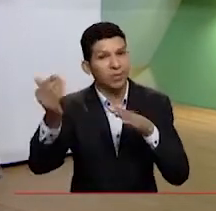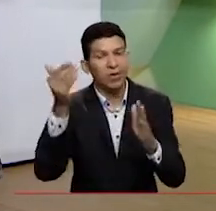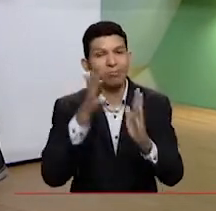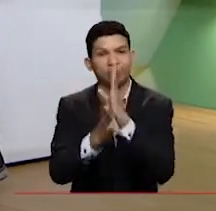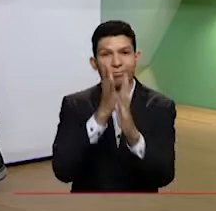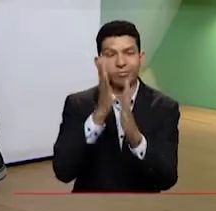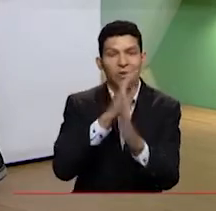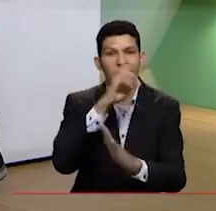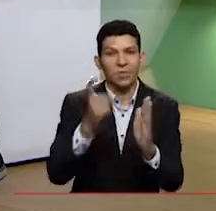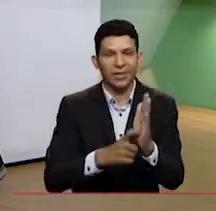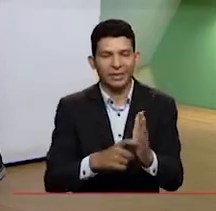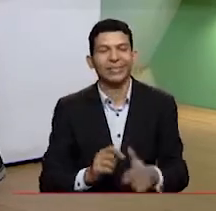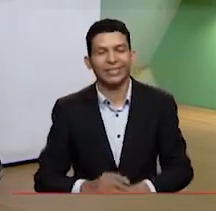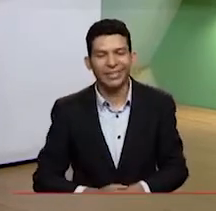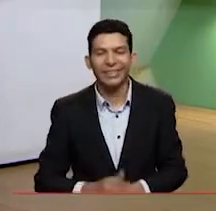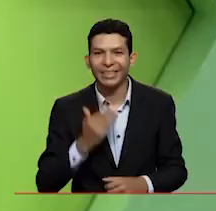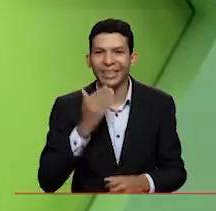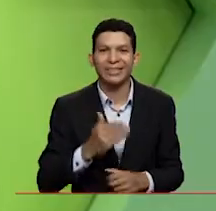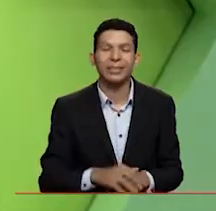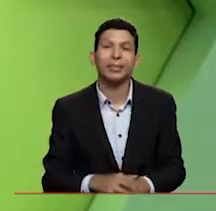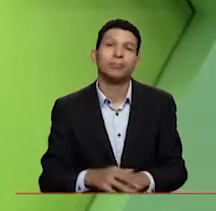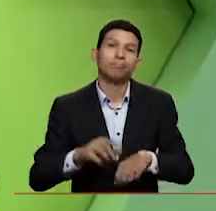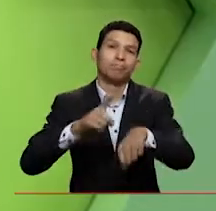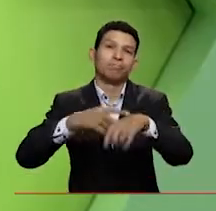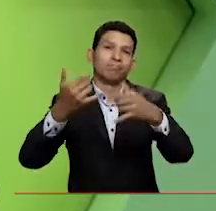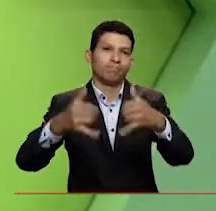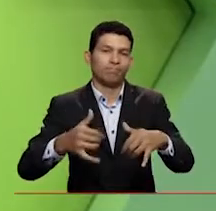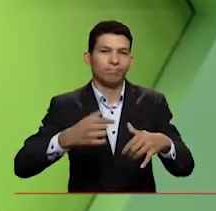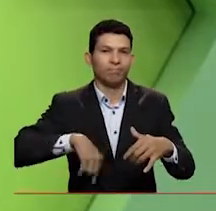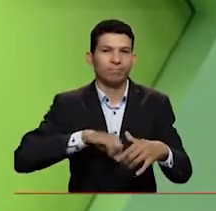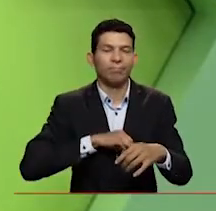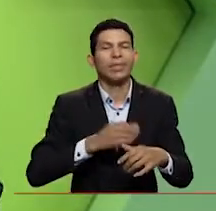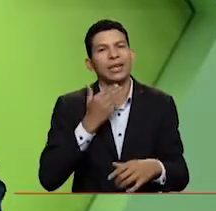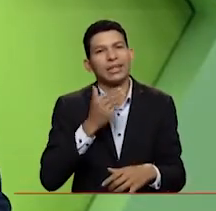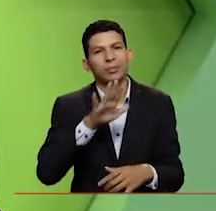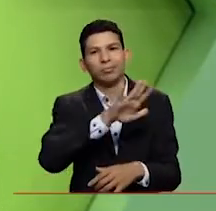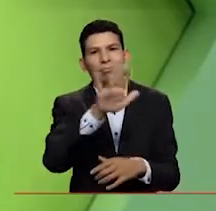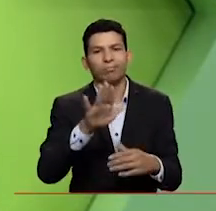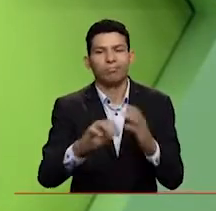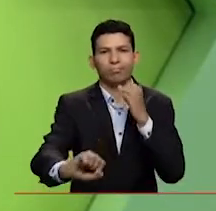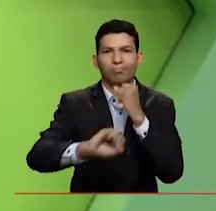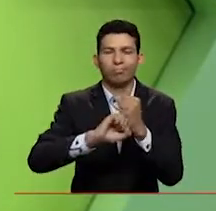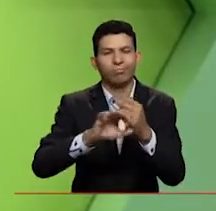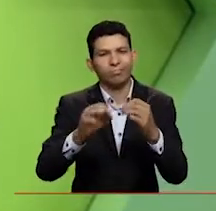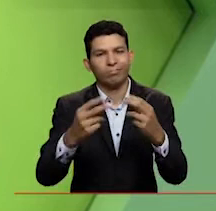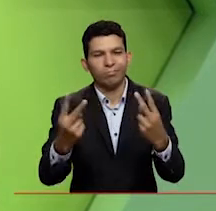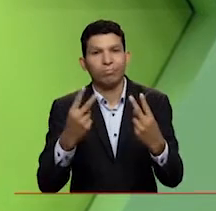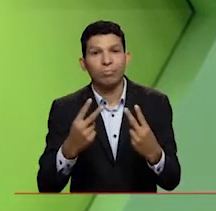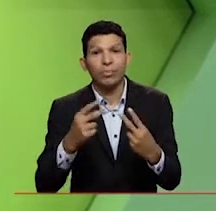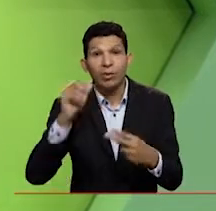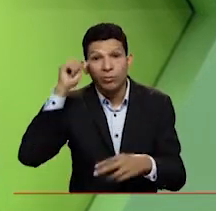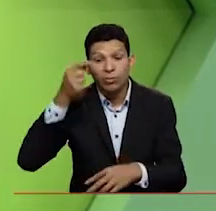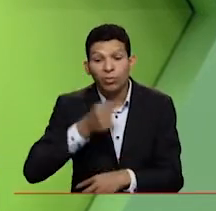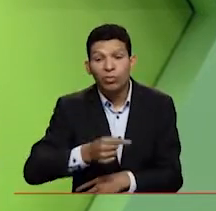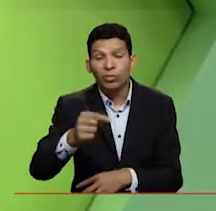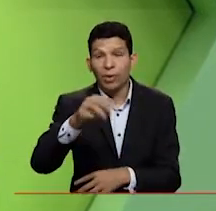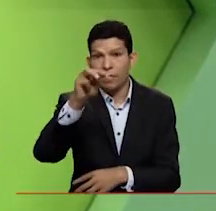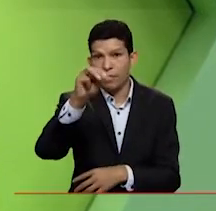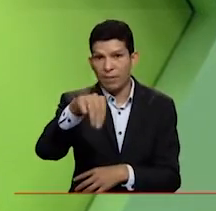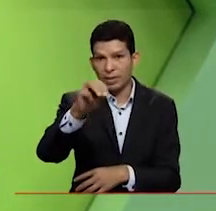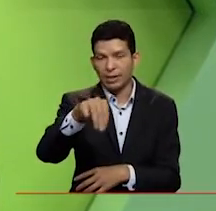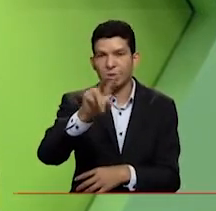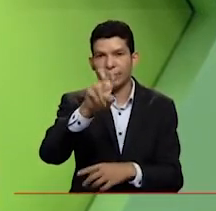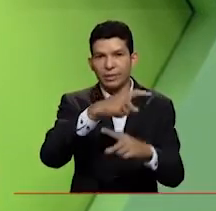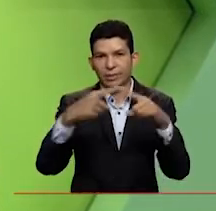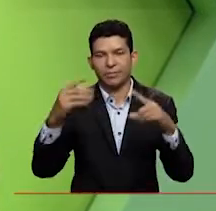cuente el resto. Se nos ha terminado el tiempo por hoy. Agradecemos su compañía y recuerden que nos vemos el próximo martes a las